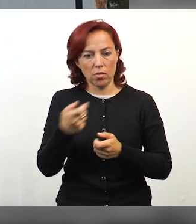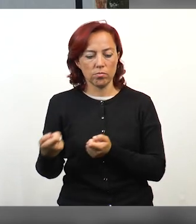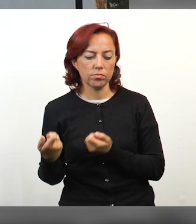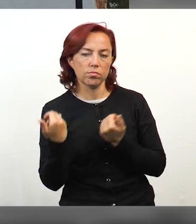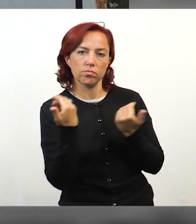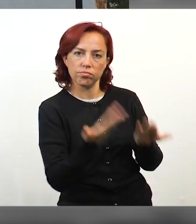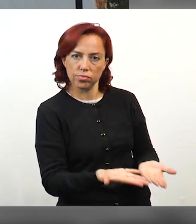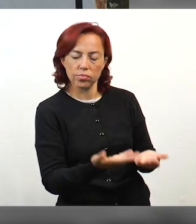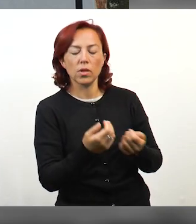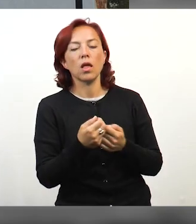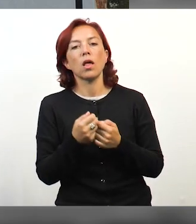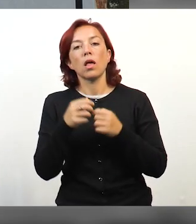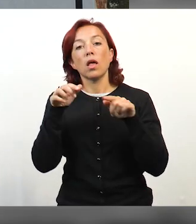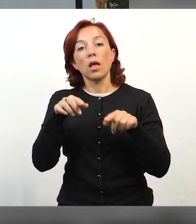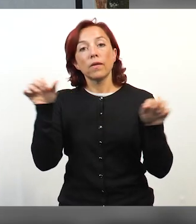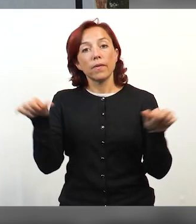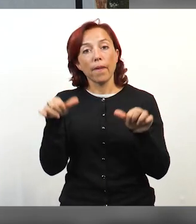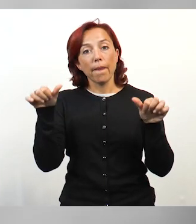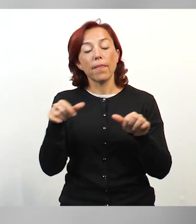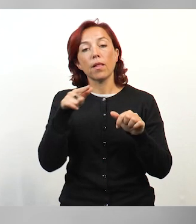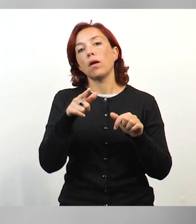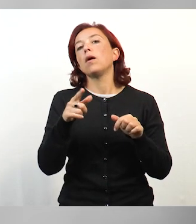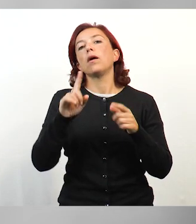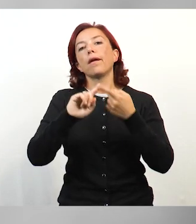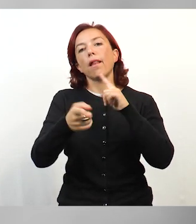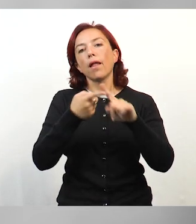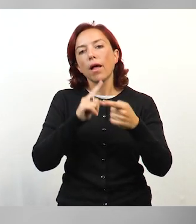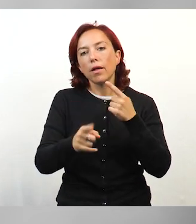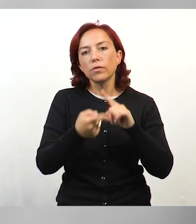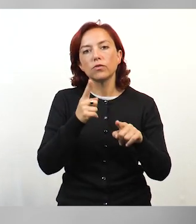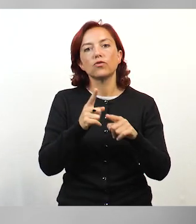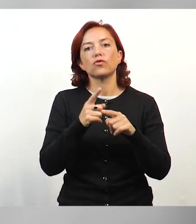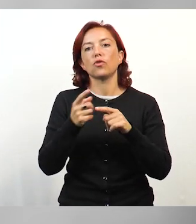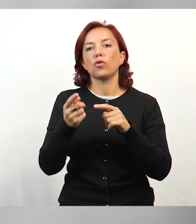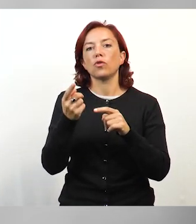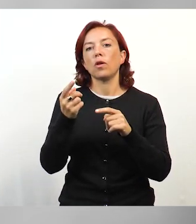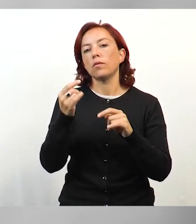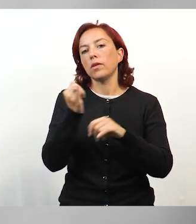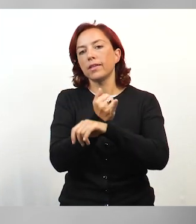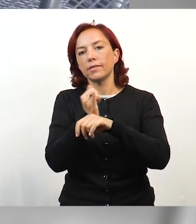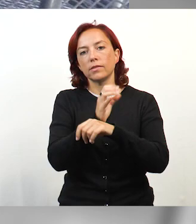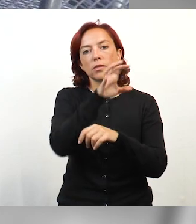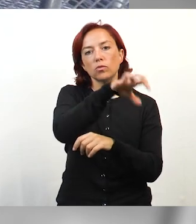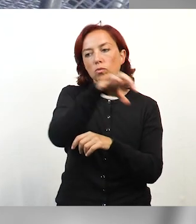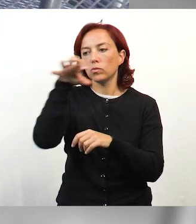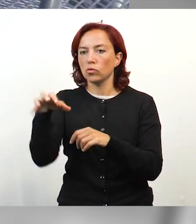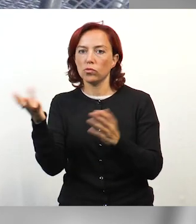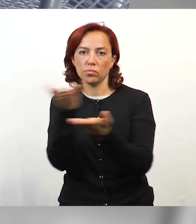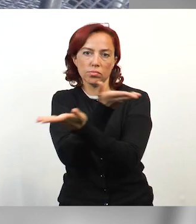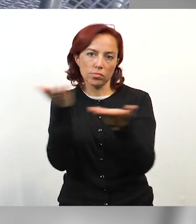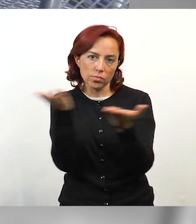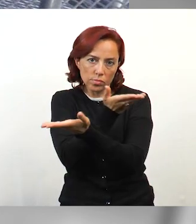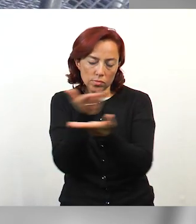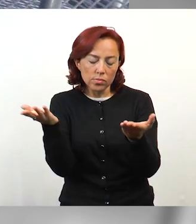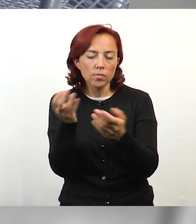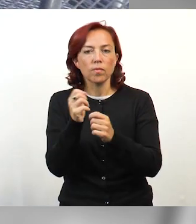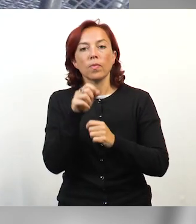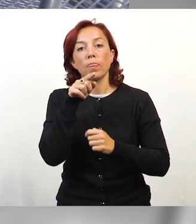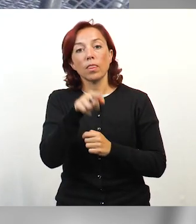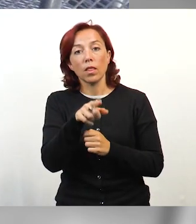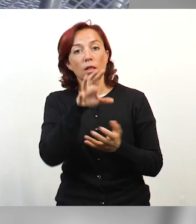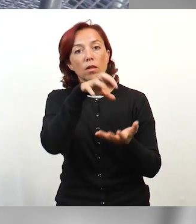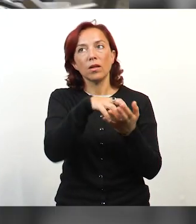Cádiz. La donación se efectivizó en el marco de la política de relacionamiento interinstitucional que lleva adelante la unidad.